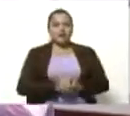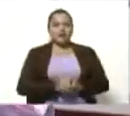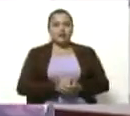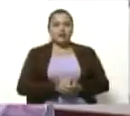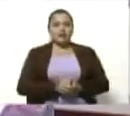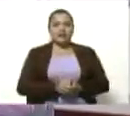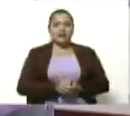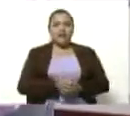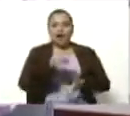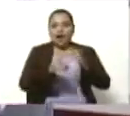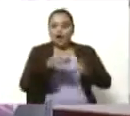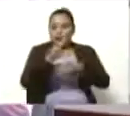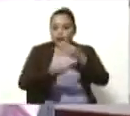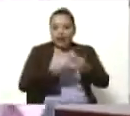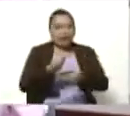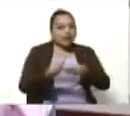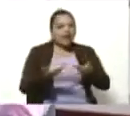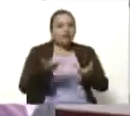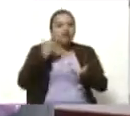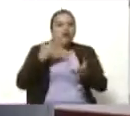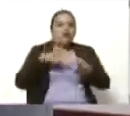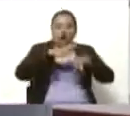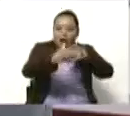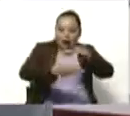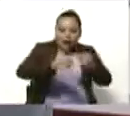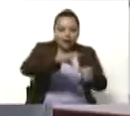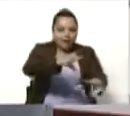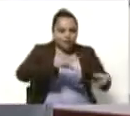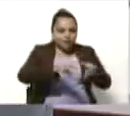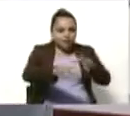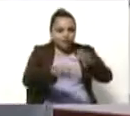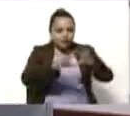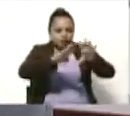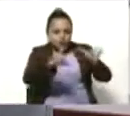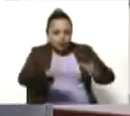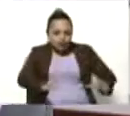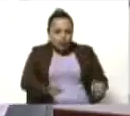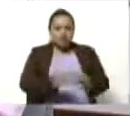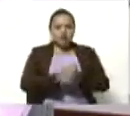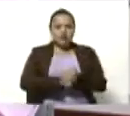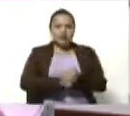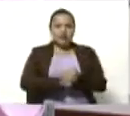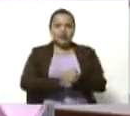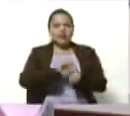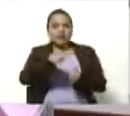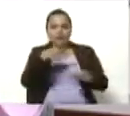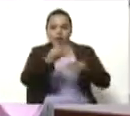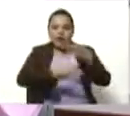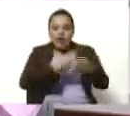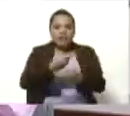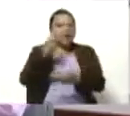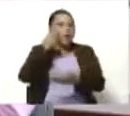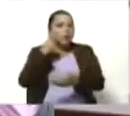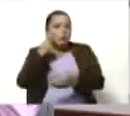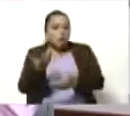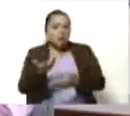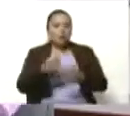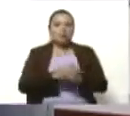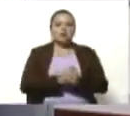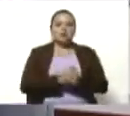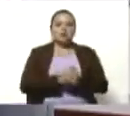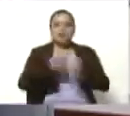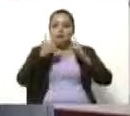en diferentes... quizás están los artesanos, quizás están los que hacen las tradiciones, pero